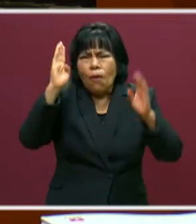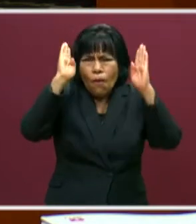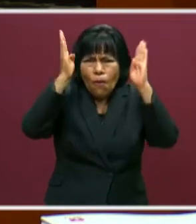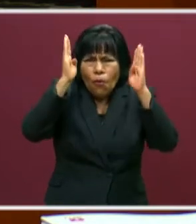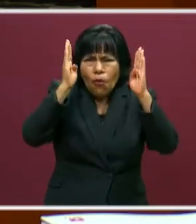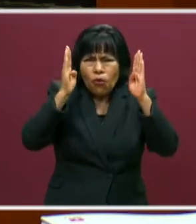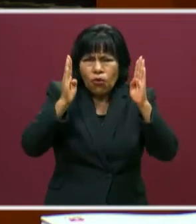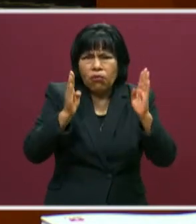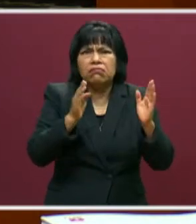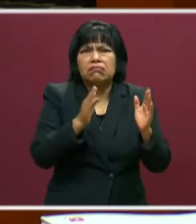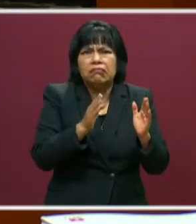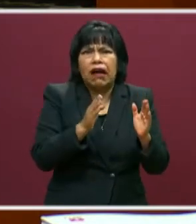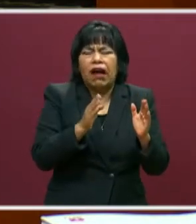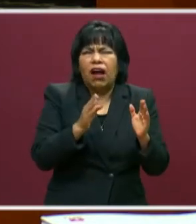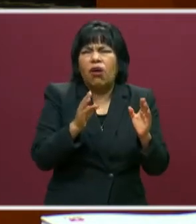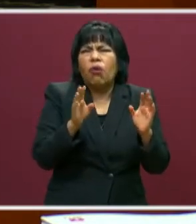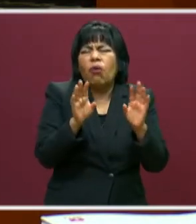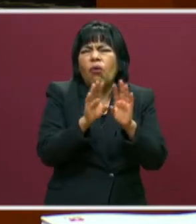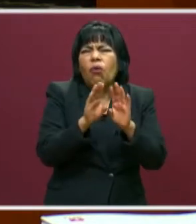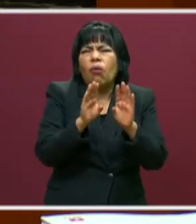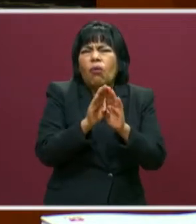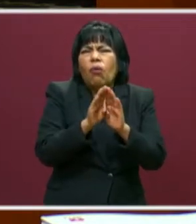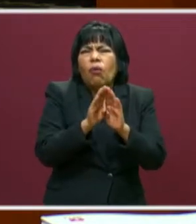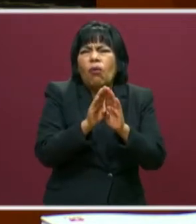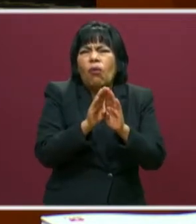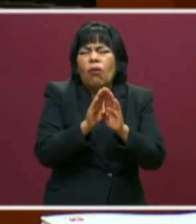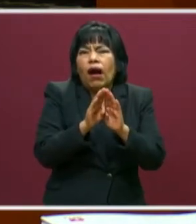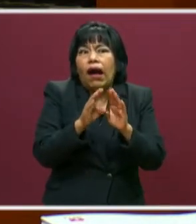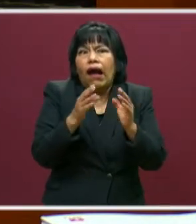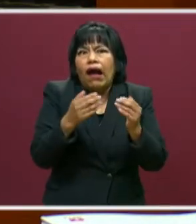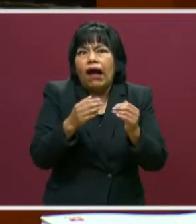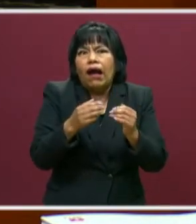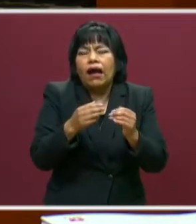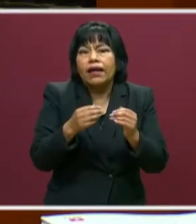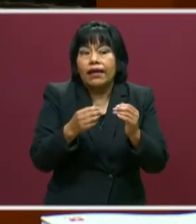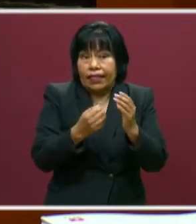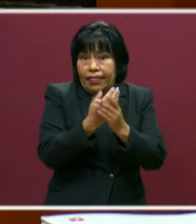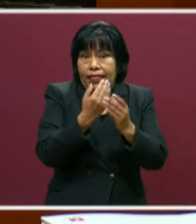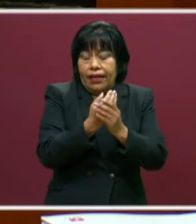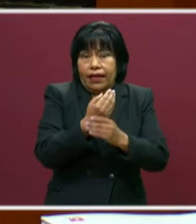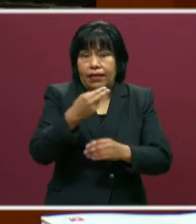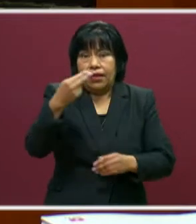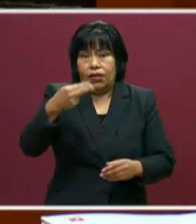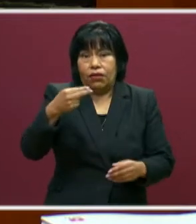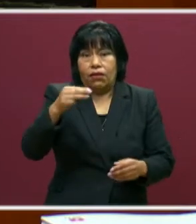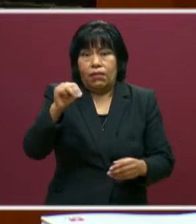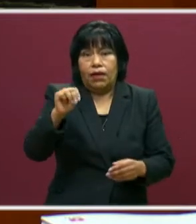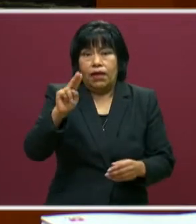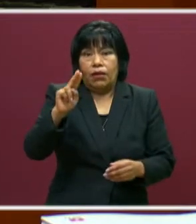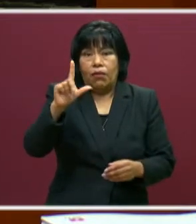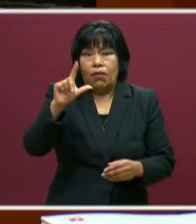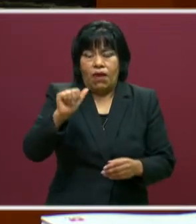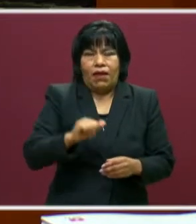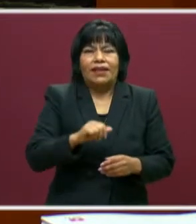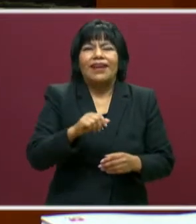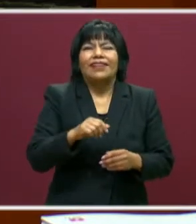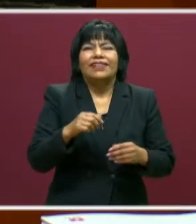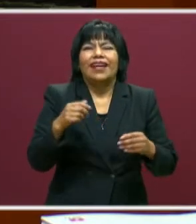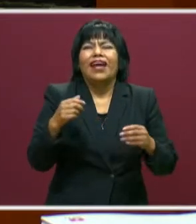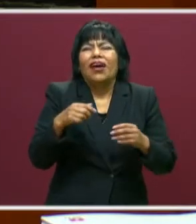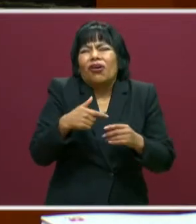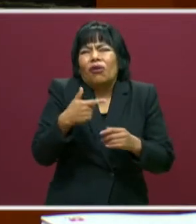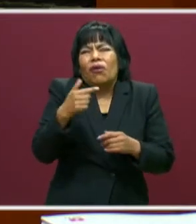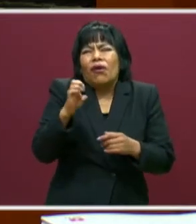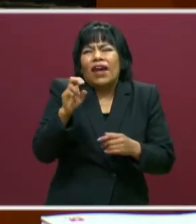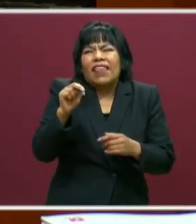mula. Entonces, se combinan genes. Eso creo que nos permite entender. Entonces, en educación, ¿qué